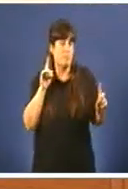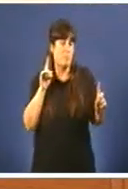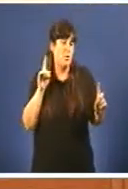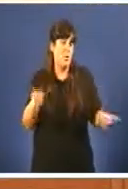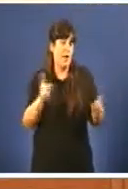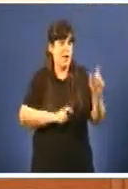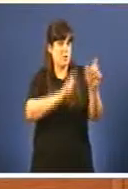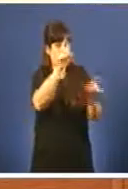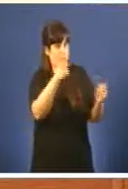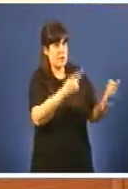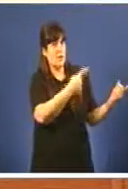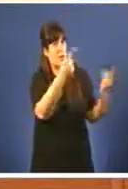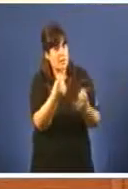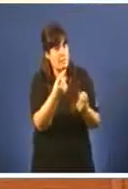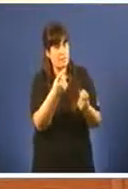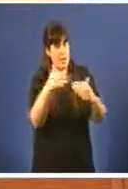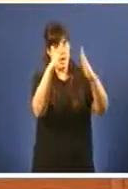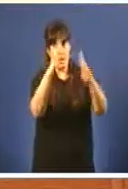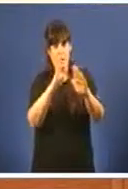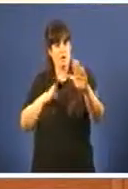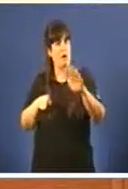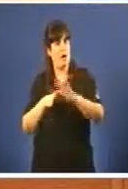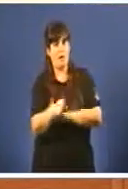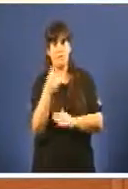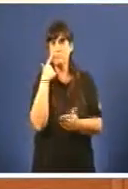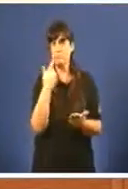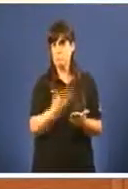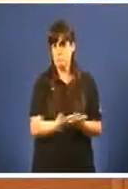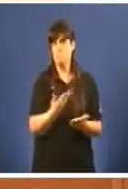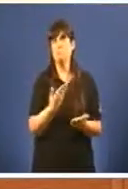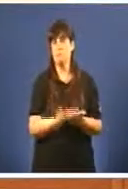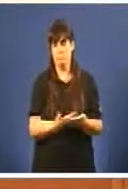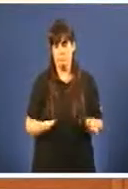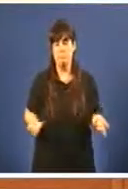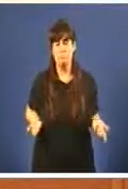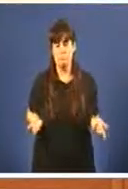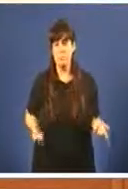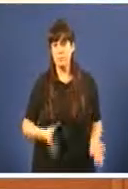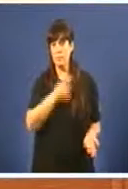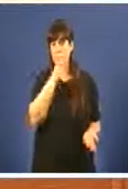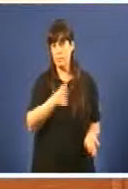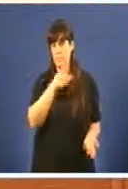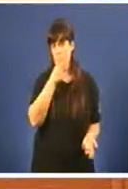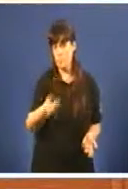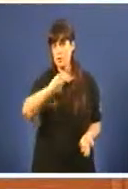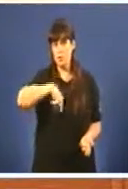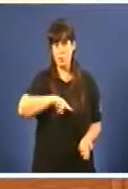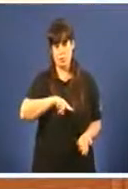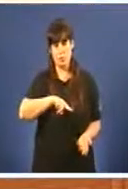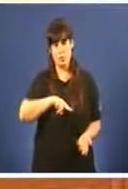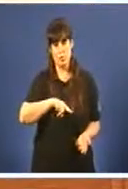persoas que máis o necesitan dende logo este neste cometido centraremos as actuacións neste cometido dende logo